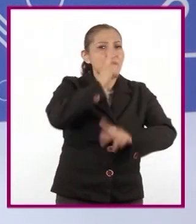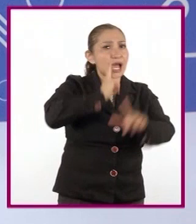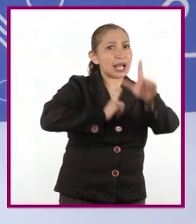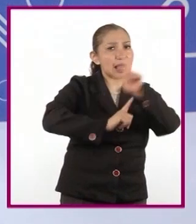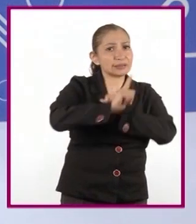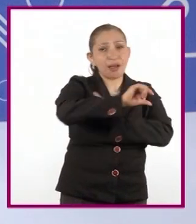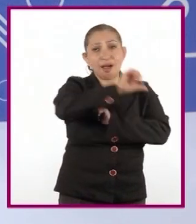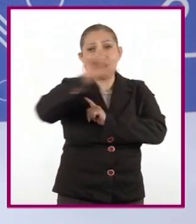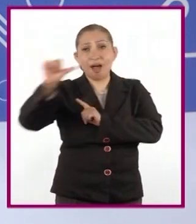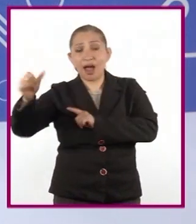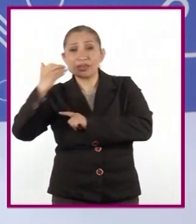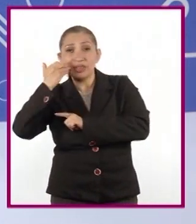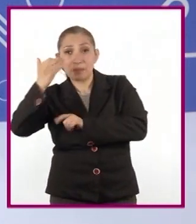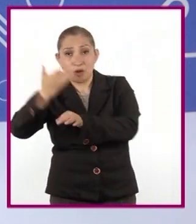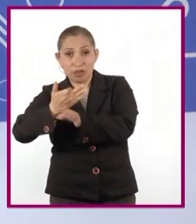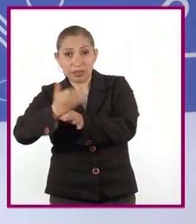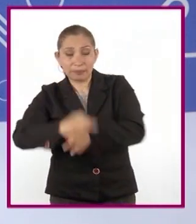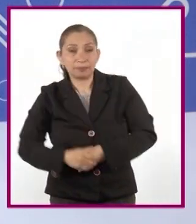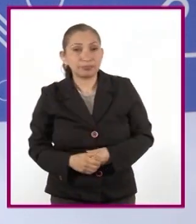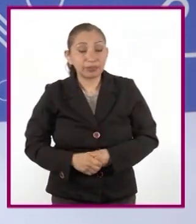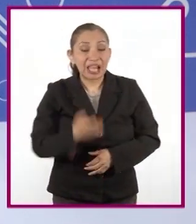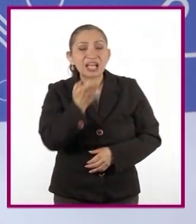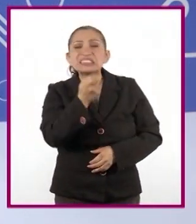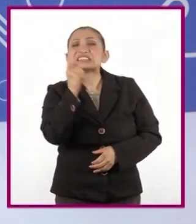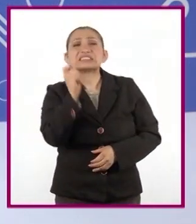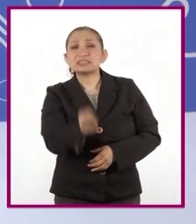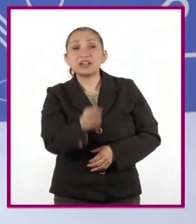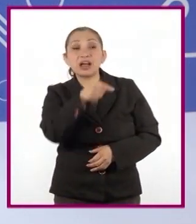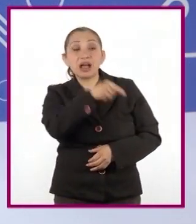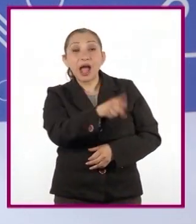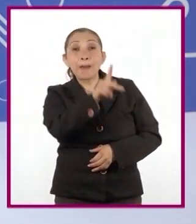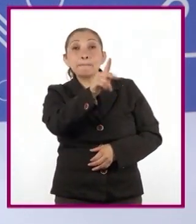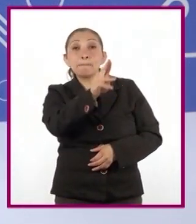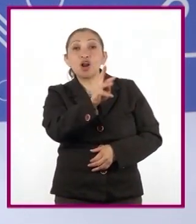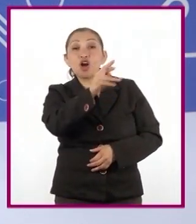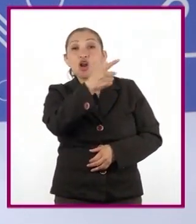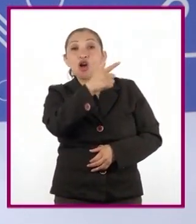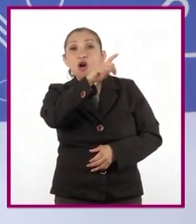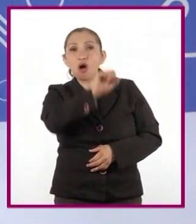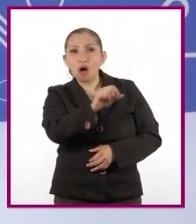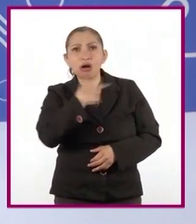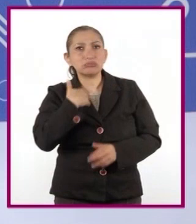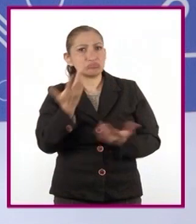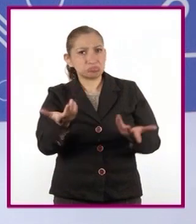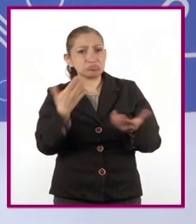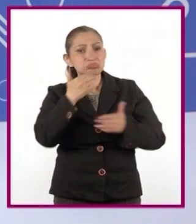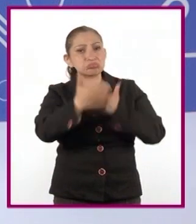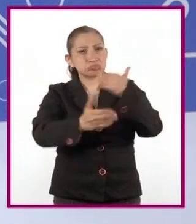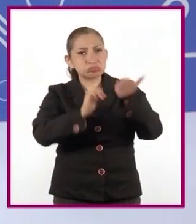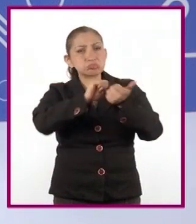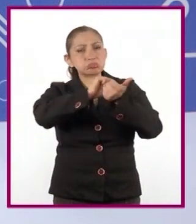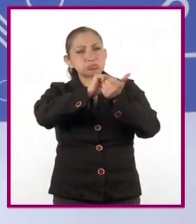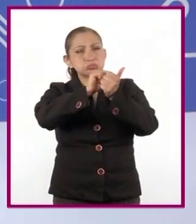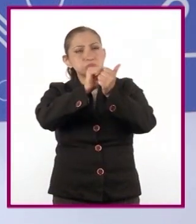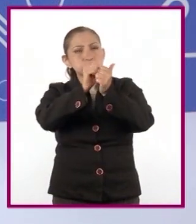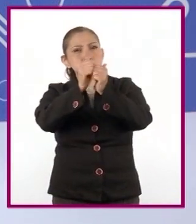Antigua hasta la época actual. Esto significa que el prólogo ha tenido un gran desarrollo o ha evolucionado a lo largo